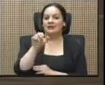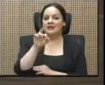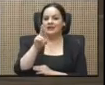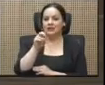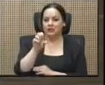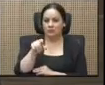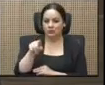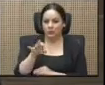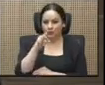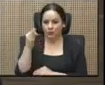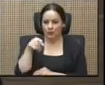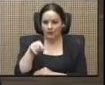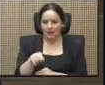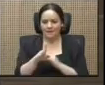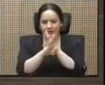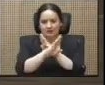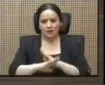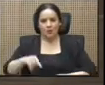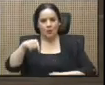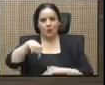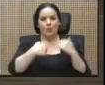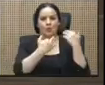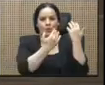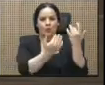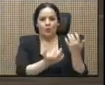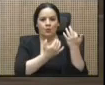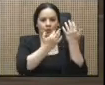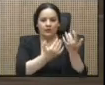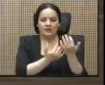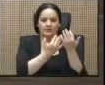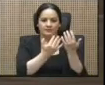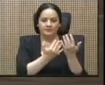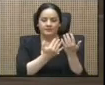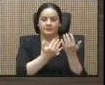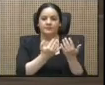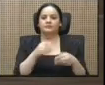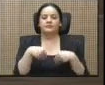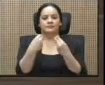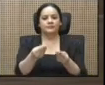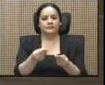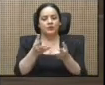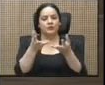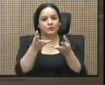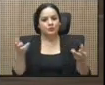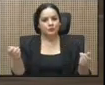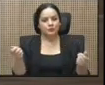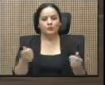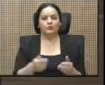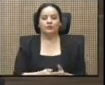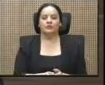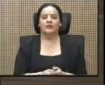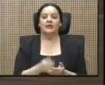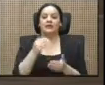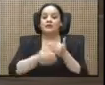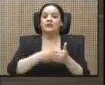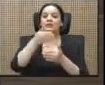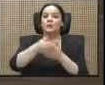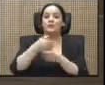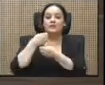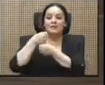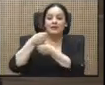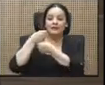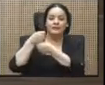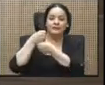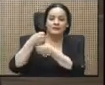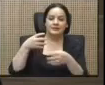pacífica están hoy esperando de que les demos solución. Después de las manifestaciones